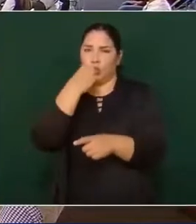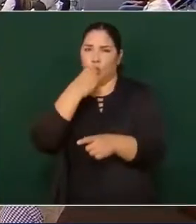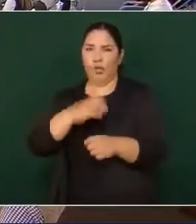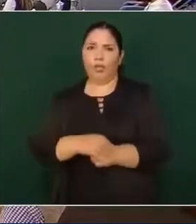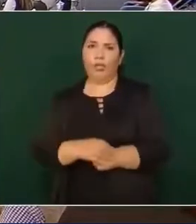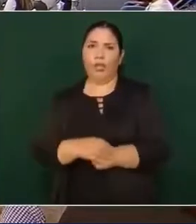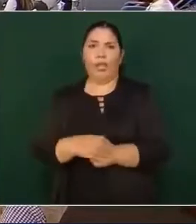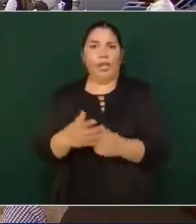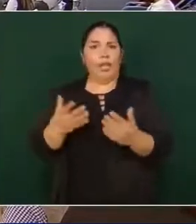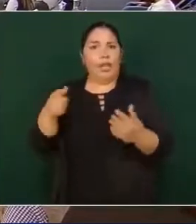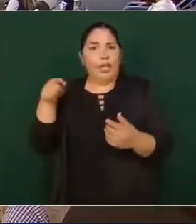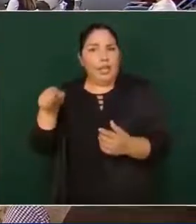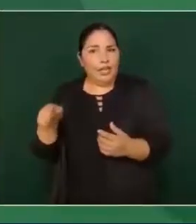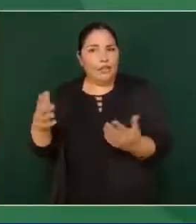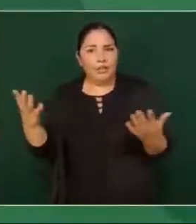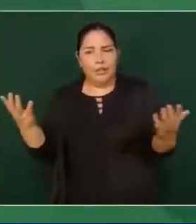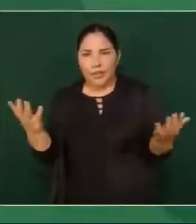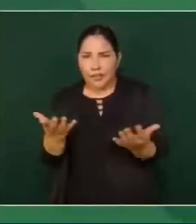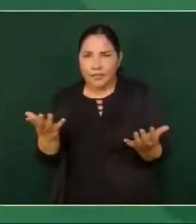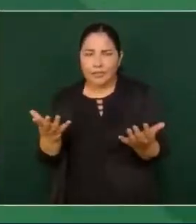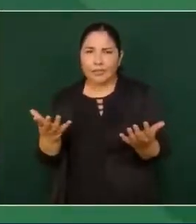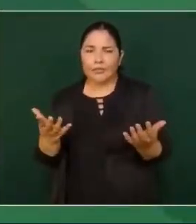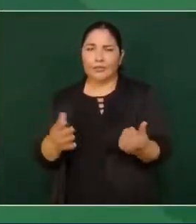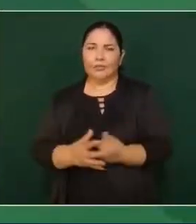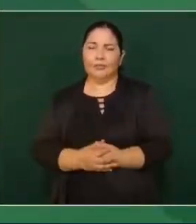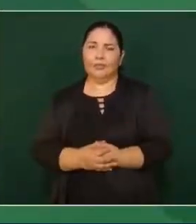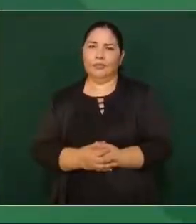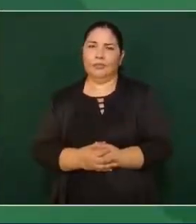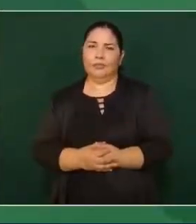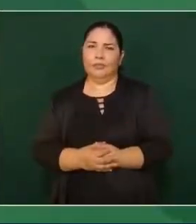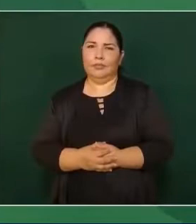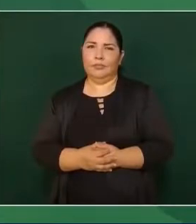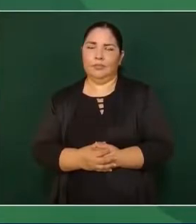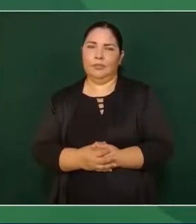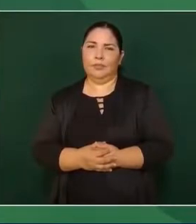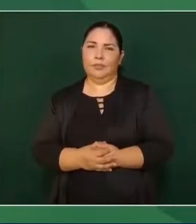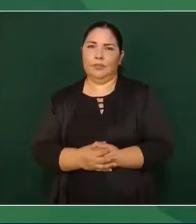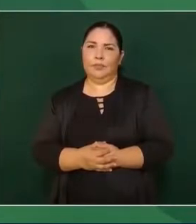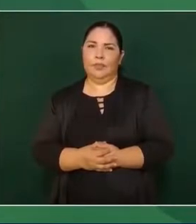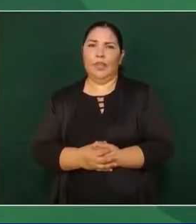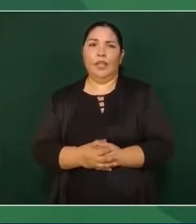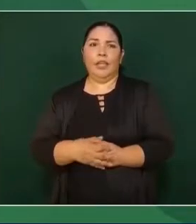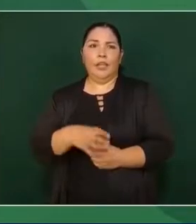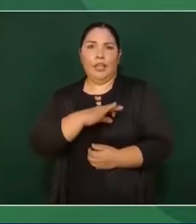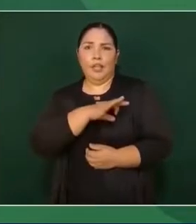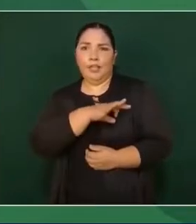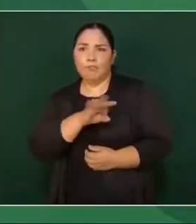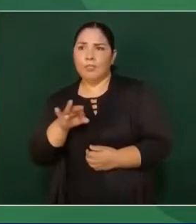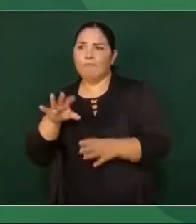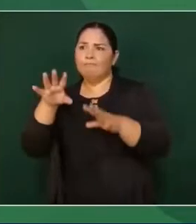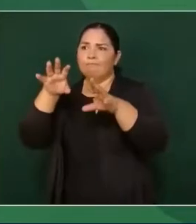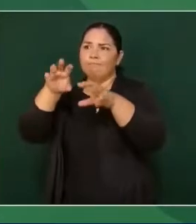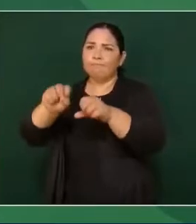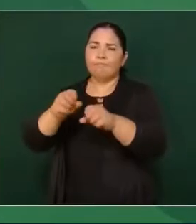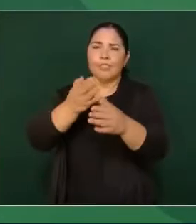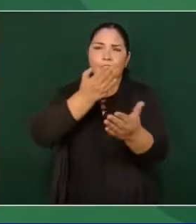Pues eso es lo que hay que hacer, que tengan posibilidad de estudiar,